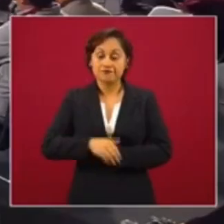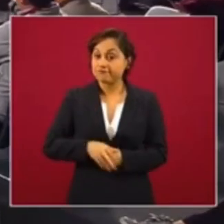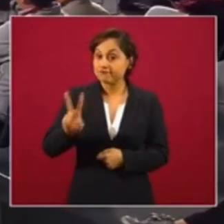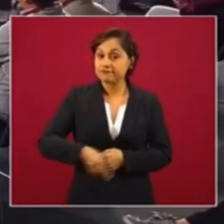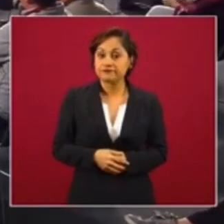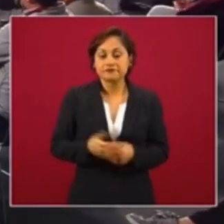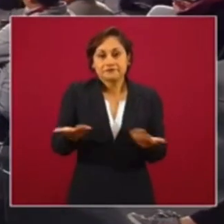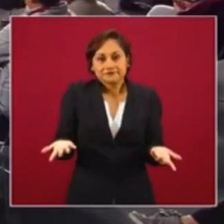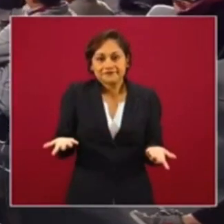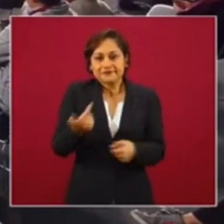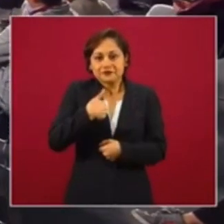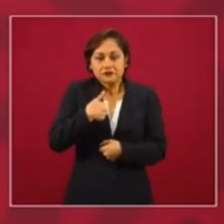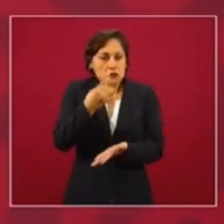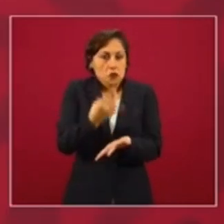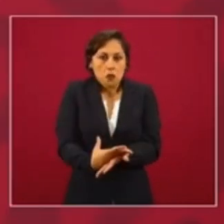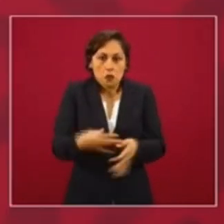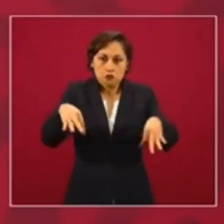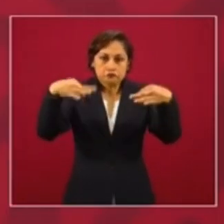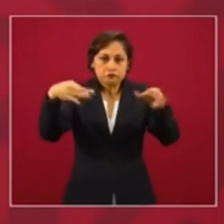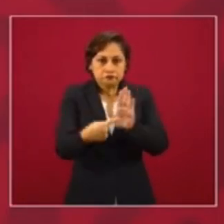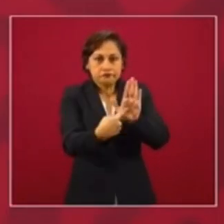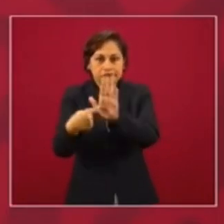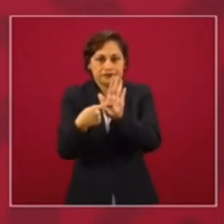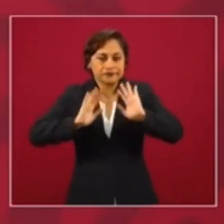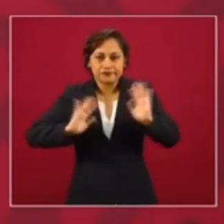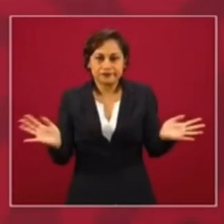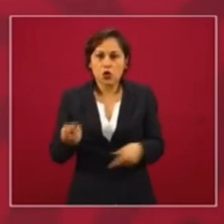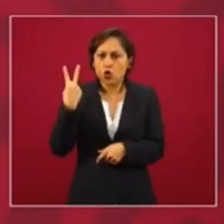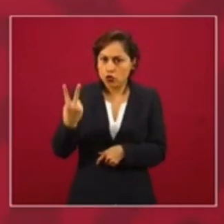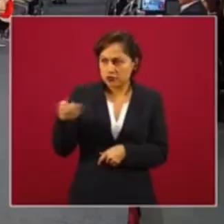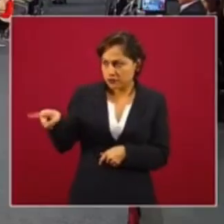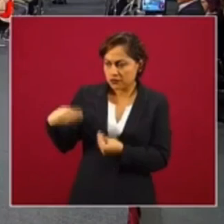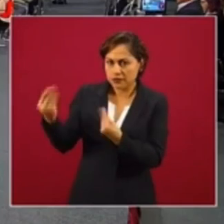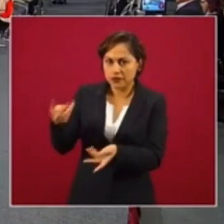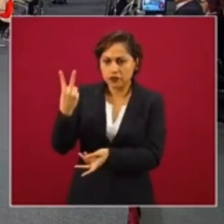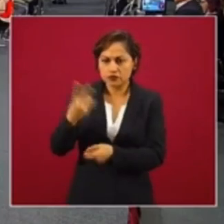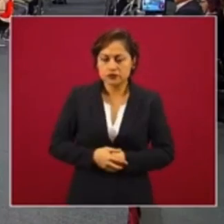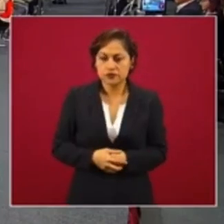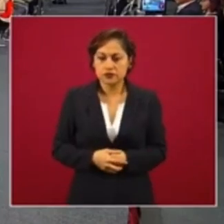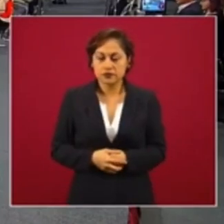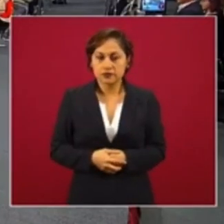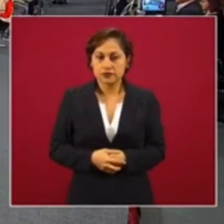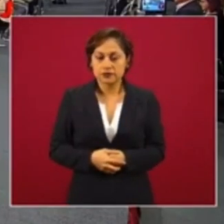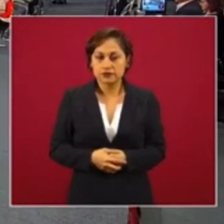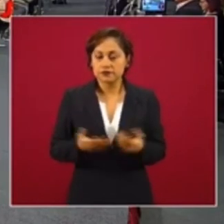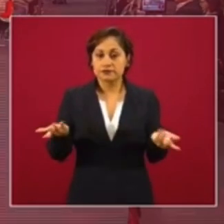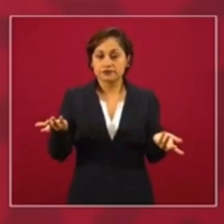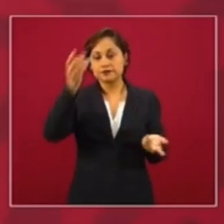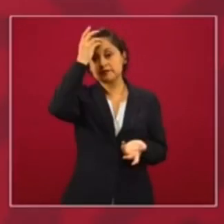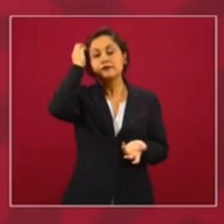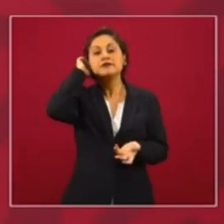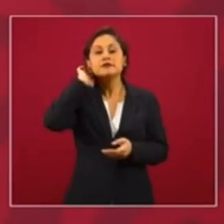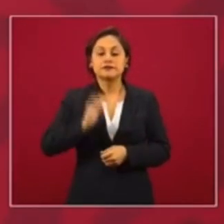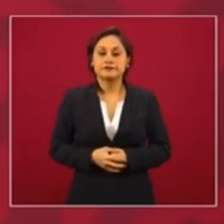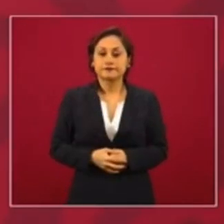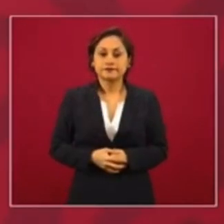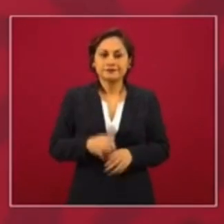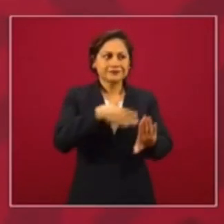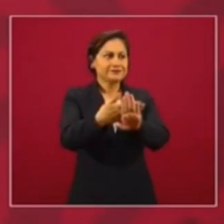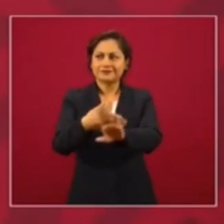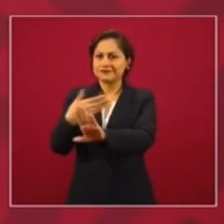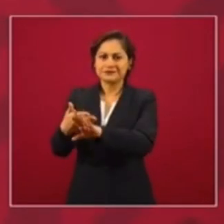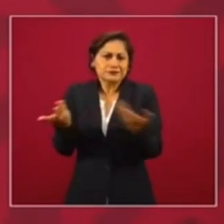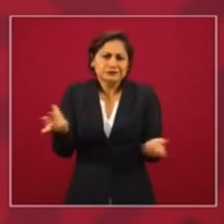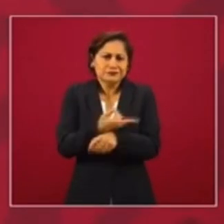Pues yo lo que hice fue dar a conocer el documento que me entregaron, son dos, sí entregaron los dos, pues no afecta nada, el que no tiene